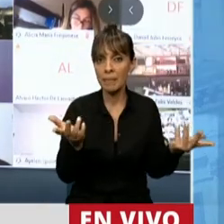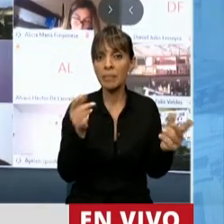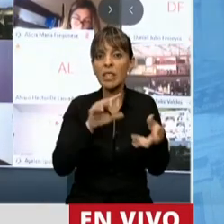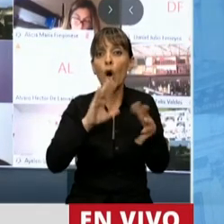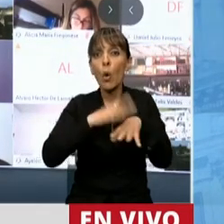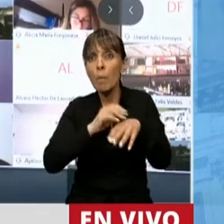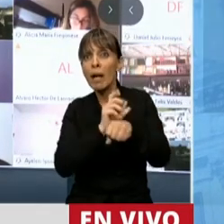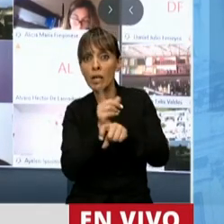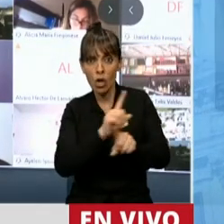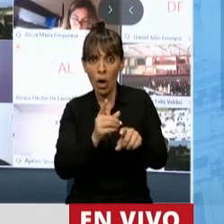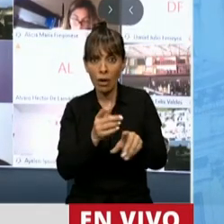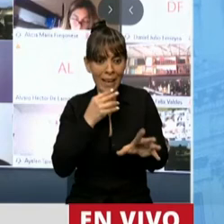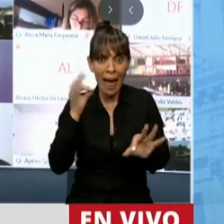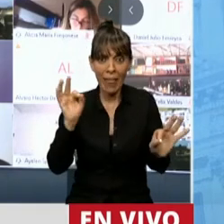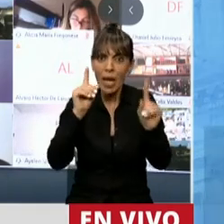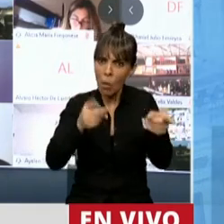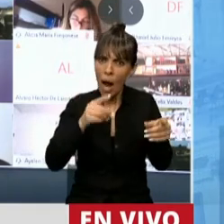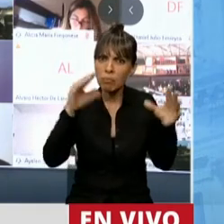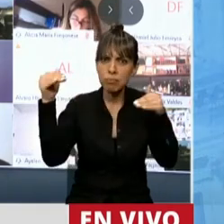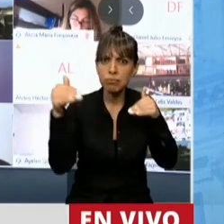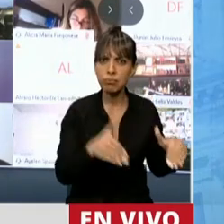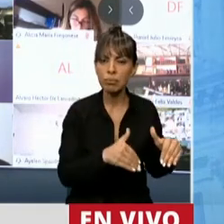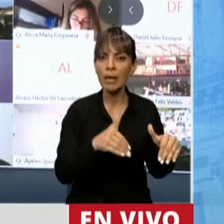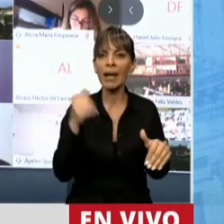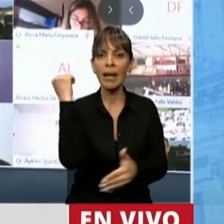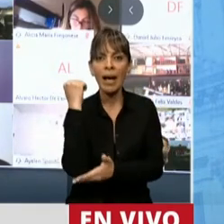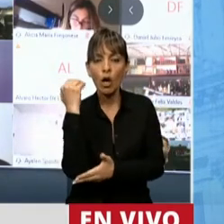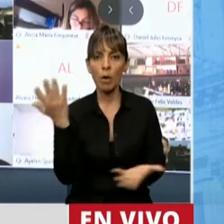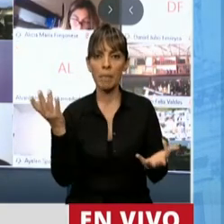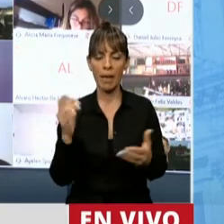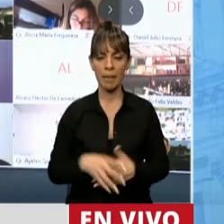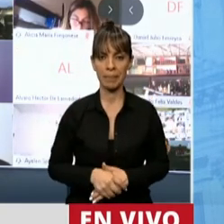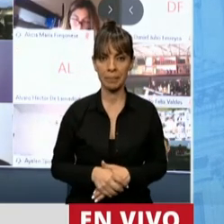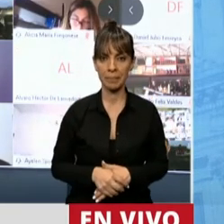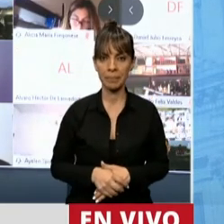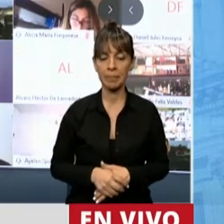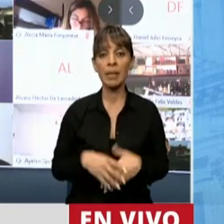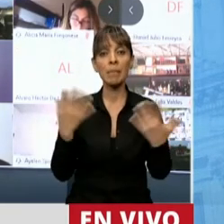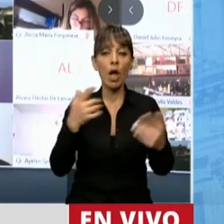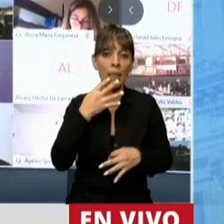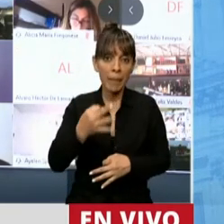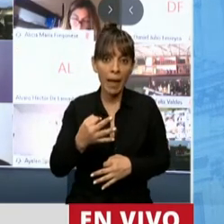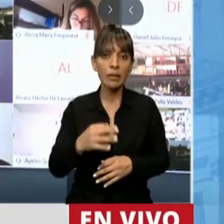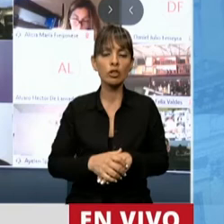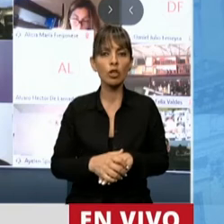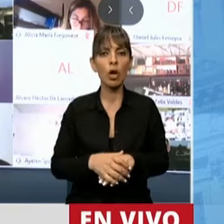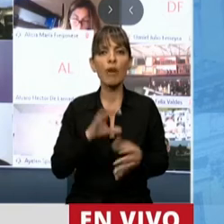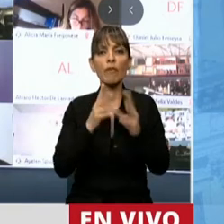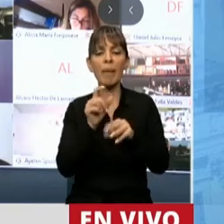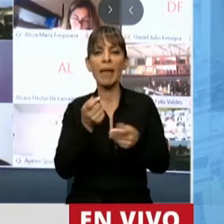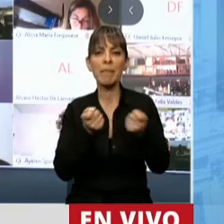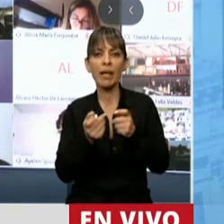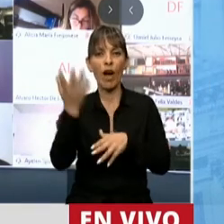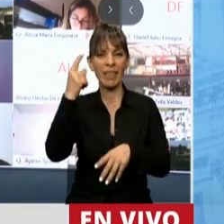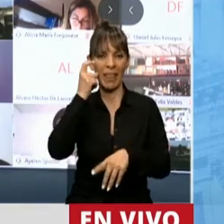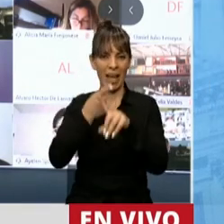pandemia, sin crisis sanitaria mundial y sin crisis económica global. Mire, la mentalidad antiempresa del gobierno de cambiemos